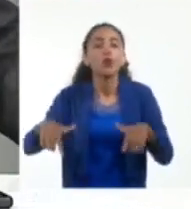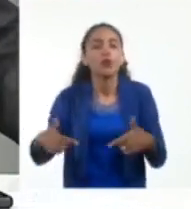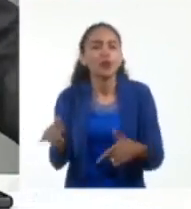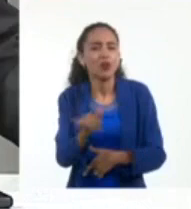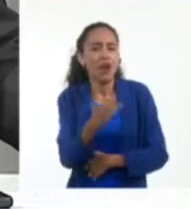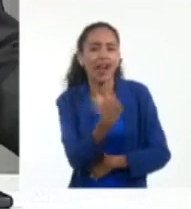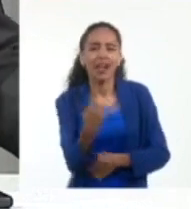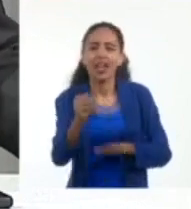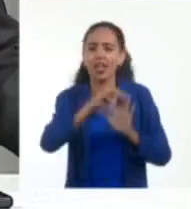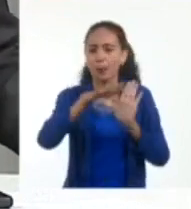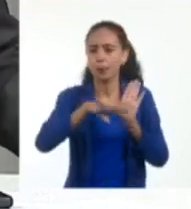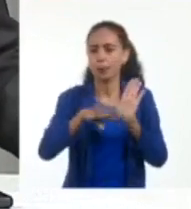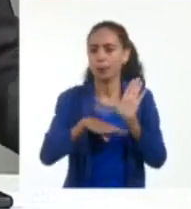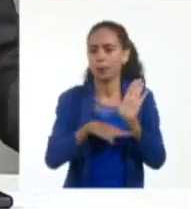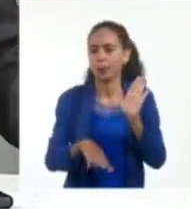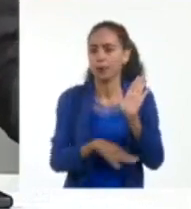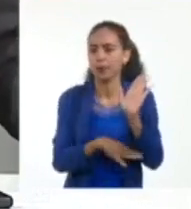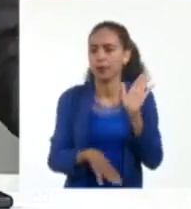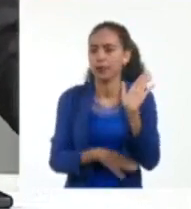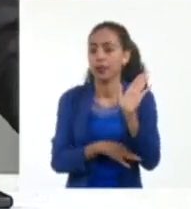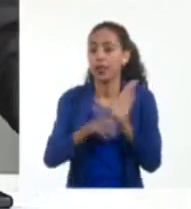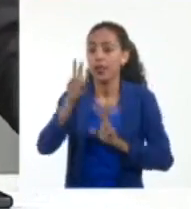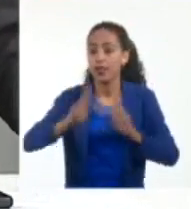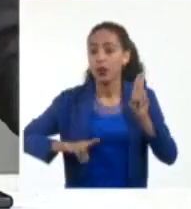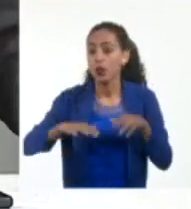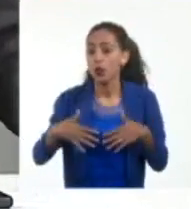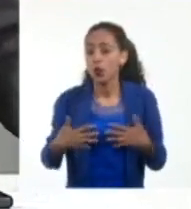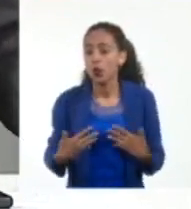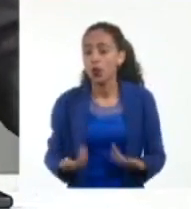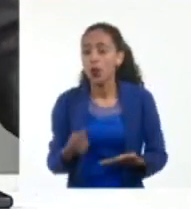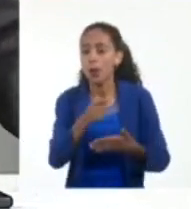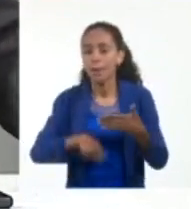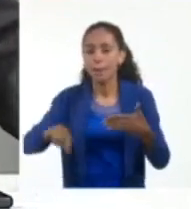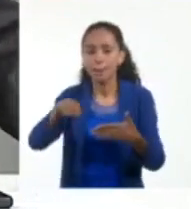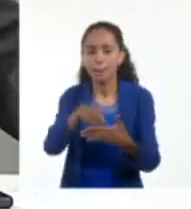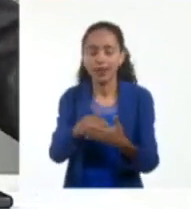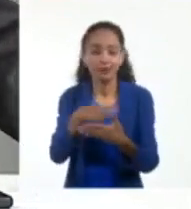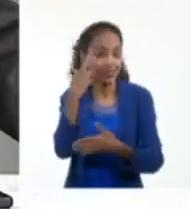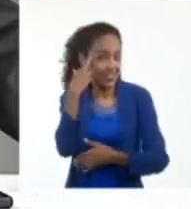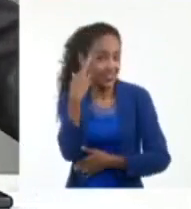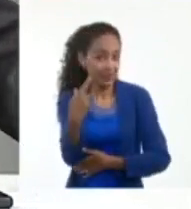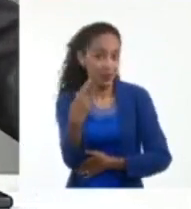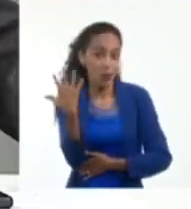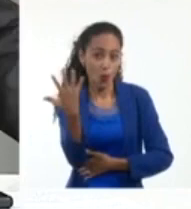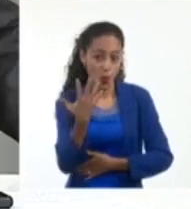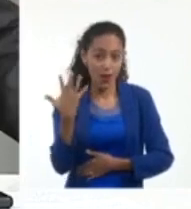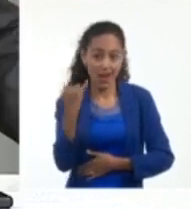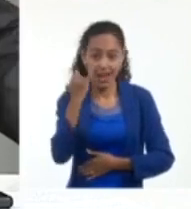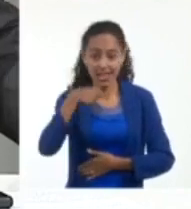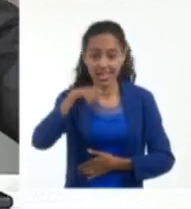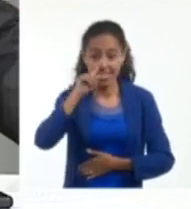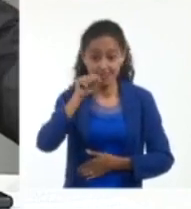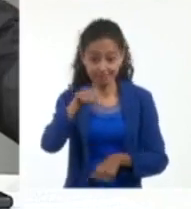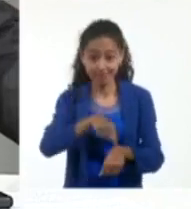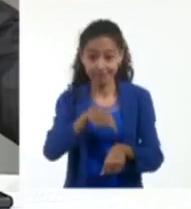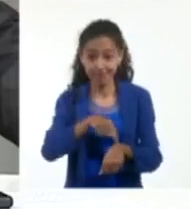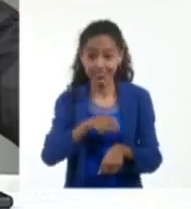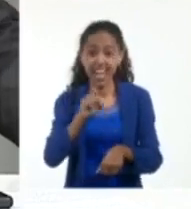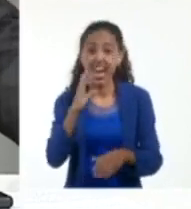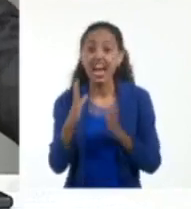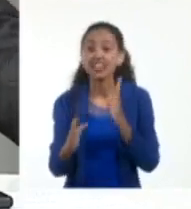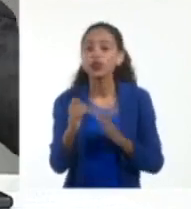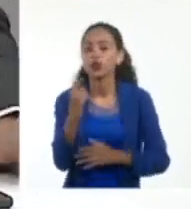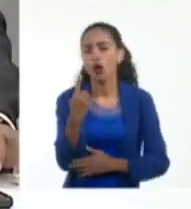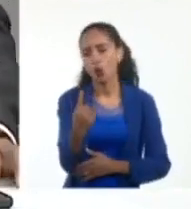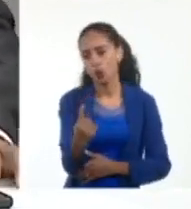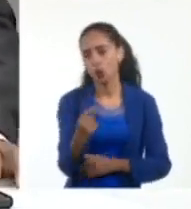cada una de las medidas que corresponden de acuerdo con sus planes. Recordemos que el huracán Ian tiene en este momento categoría